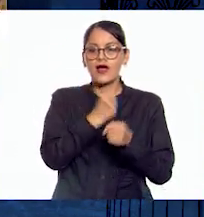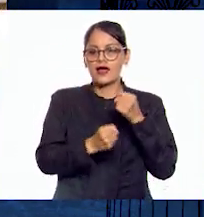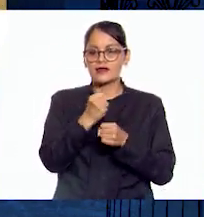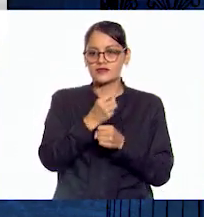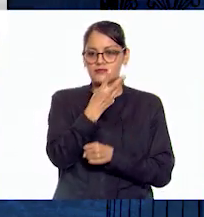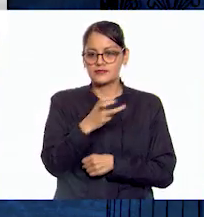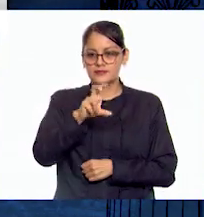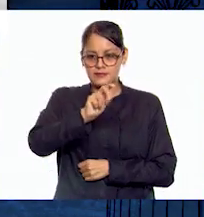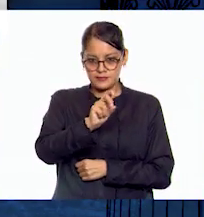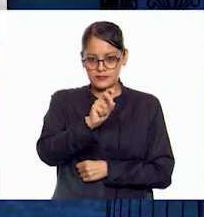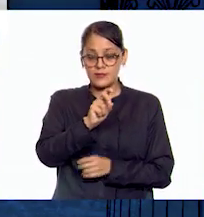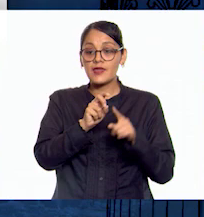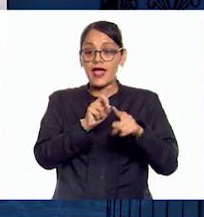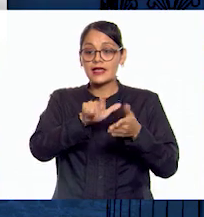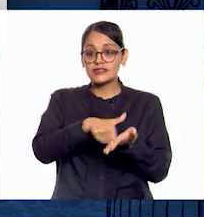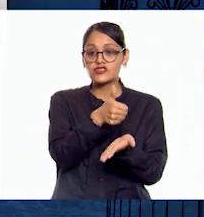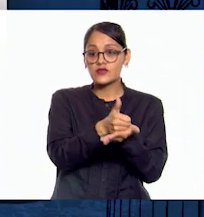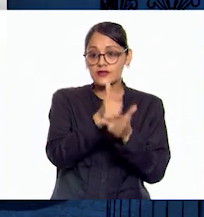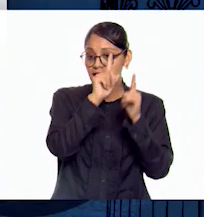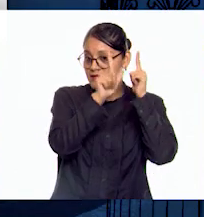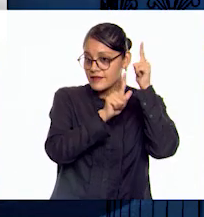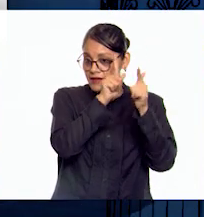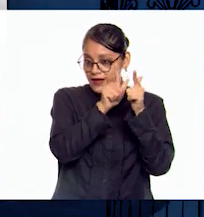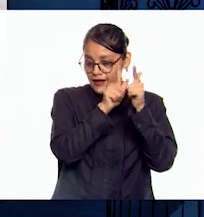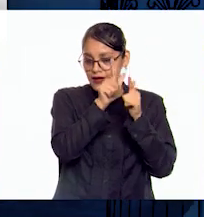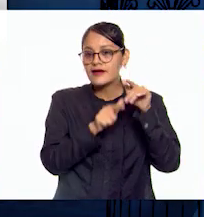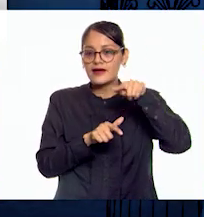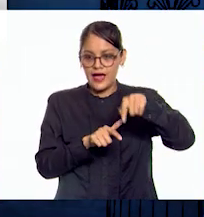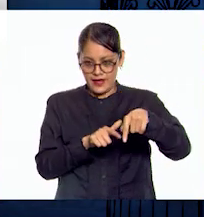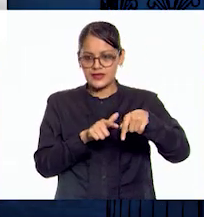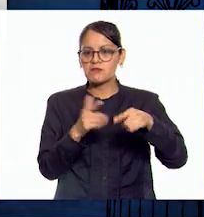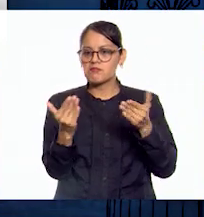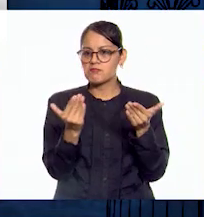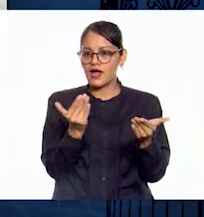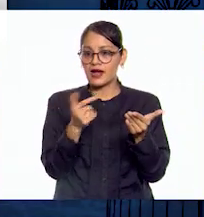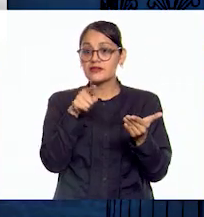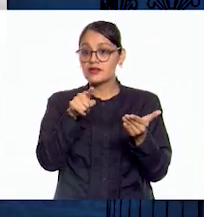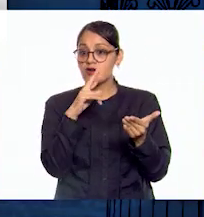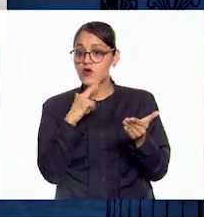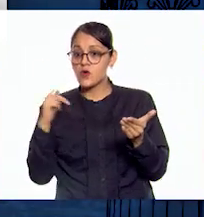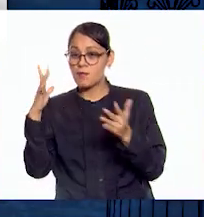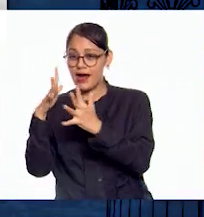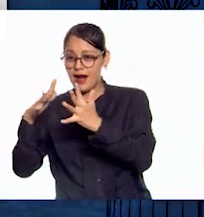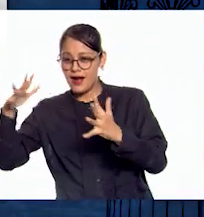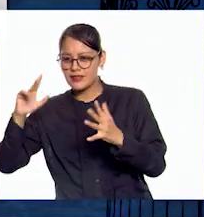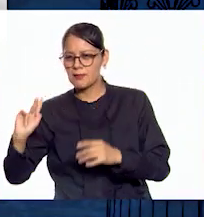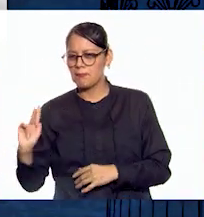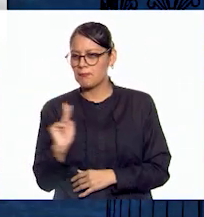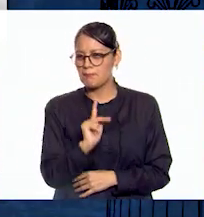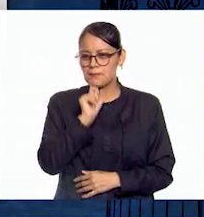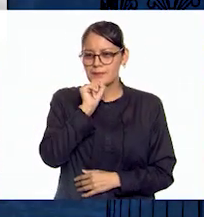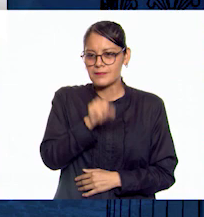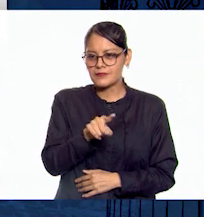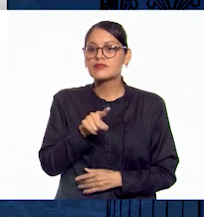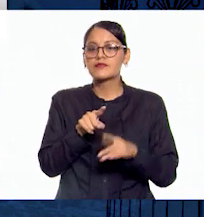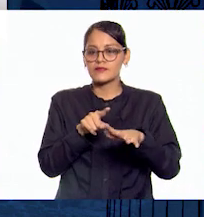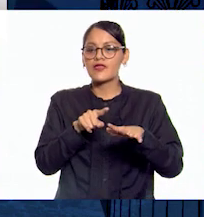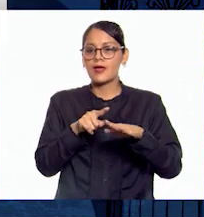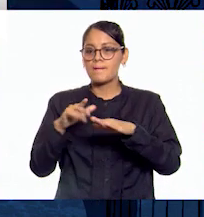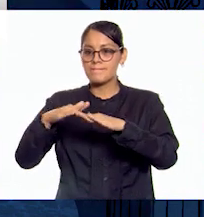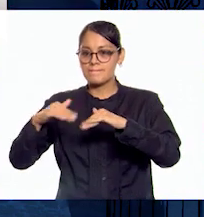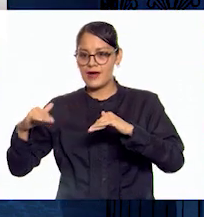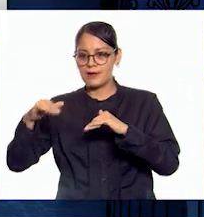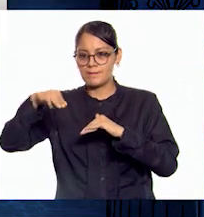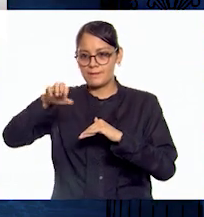edificó sobre la antigua ciudad griega de Bizancio y fue comparada con la grandeza de Roma. Estaba localizada entre el Mar